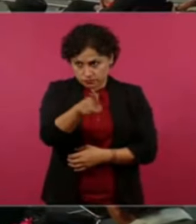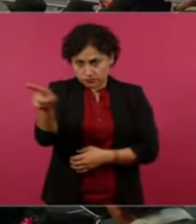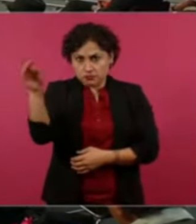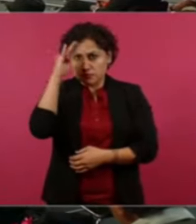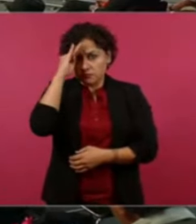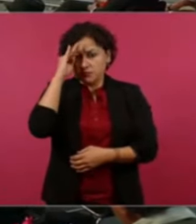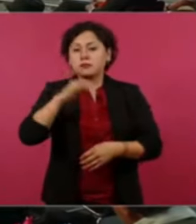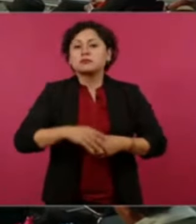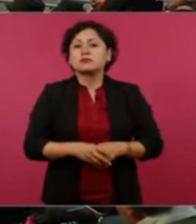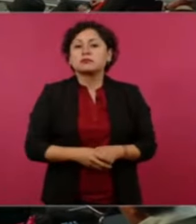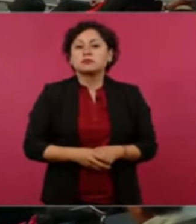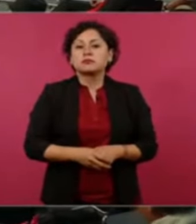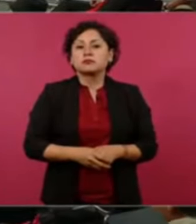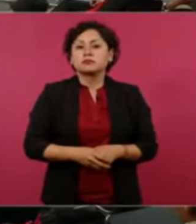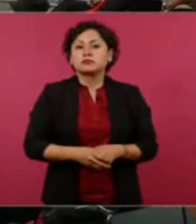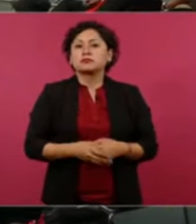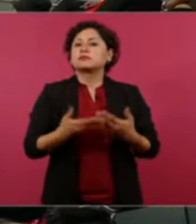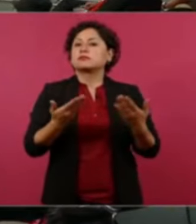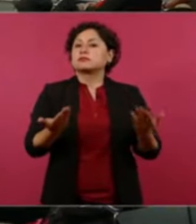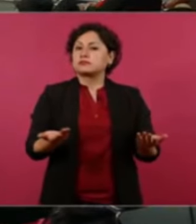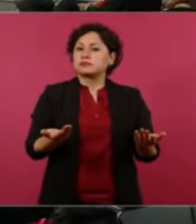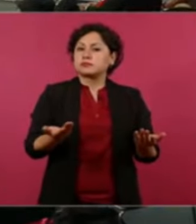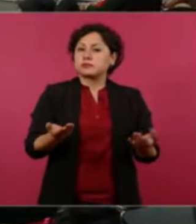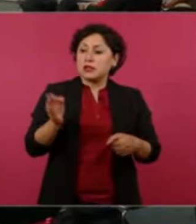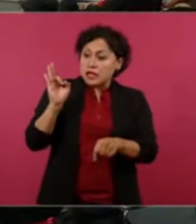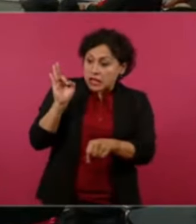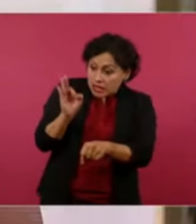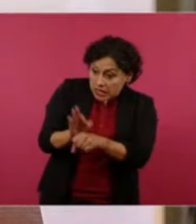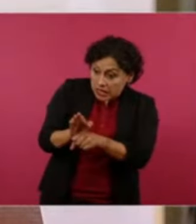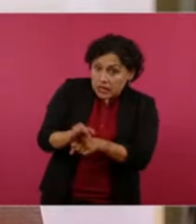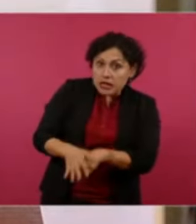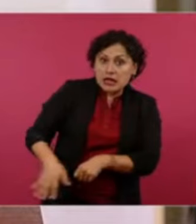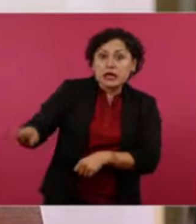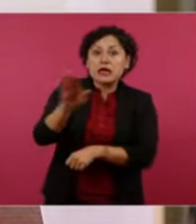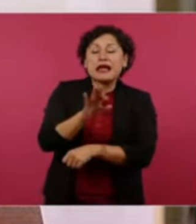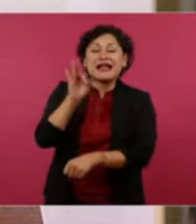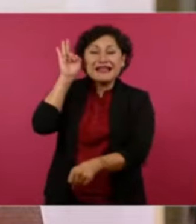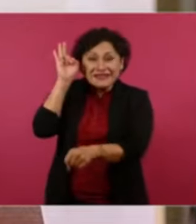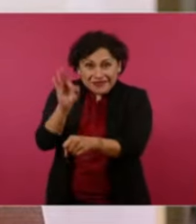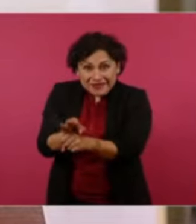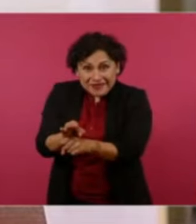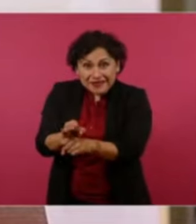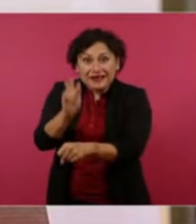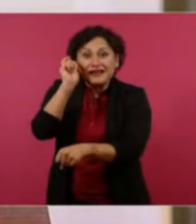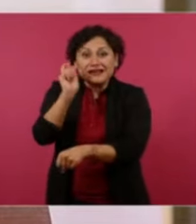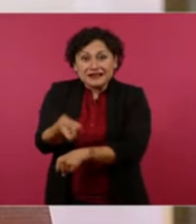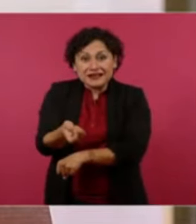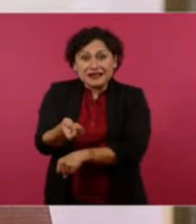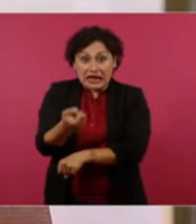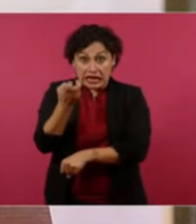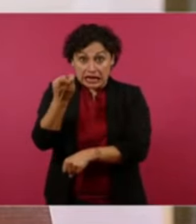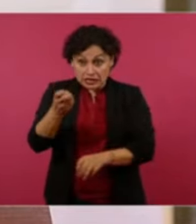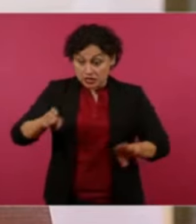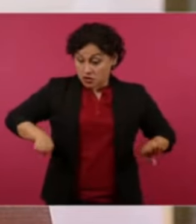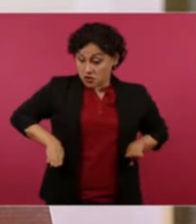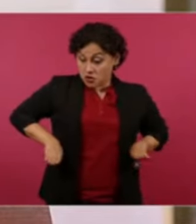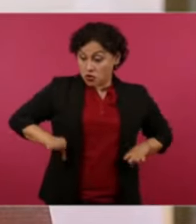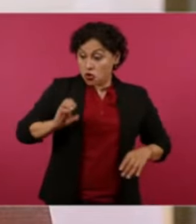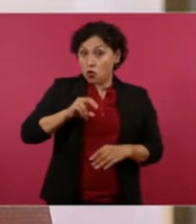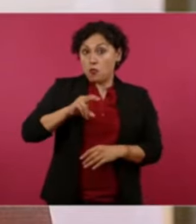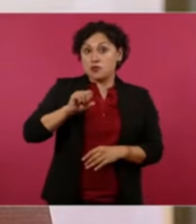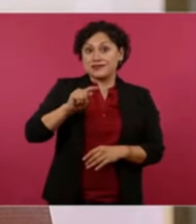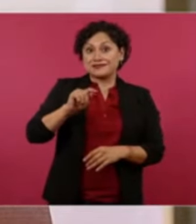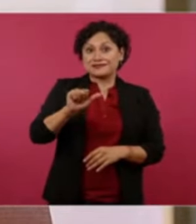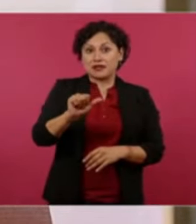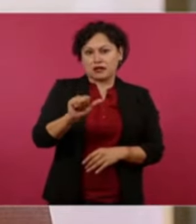defender al pueblo no es ser comunista es el centro del evangelio el líder católico o sea defender a los pobres es el centro del